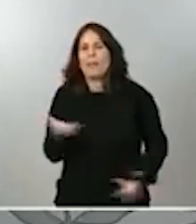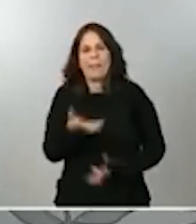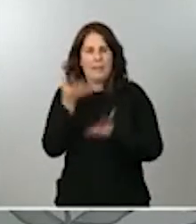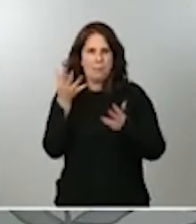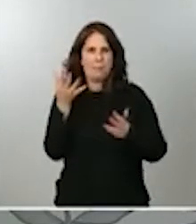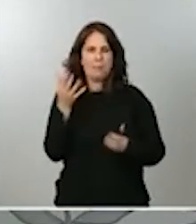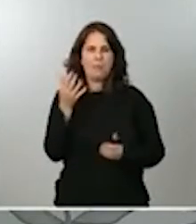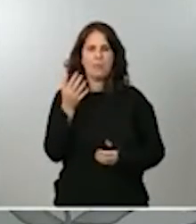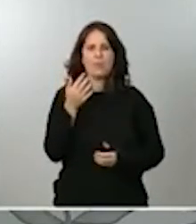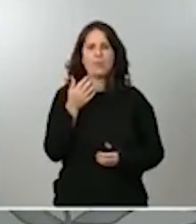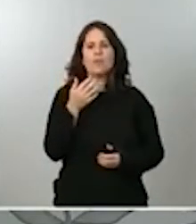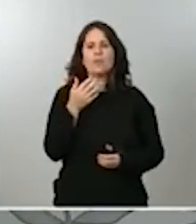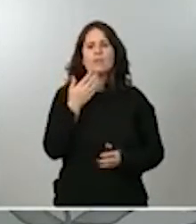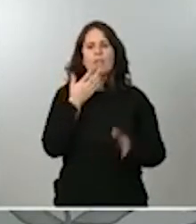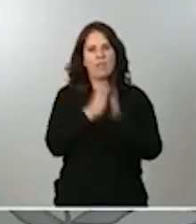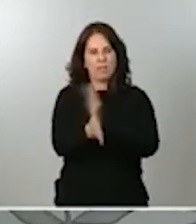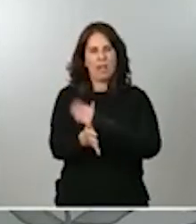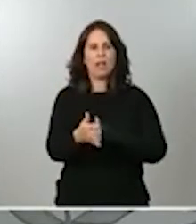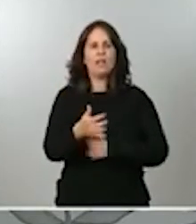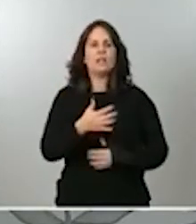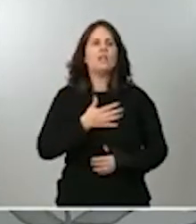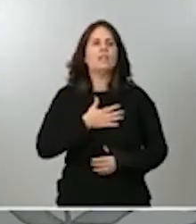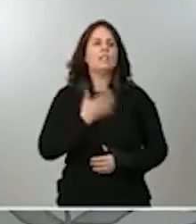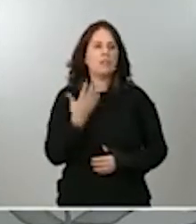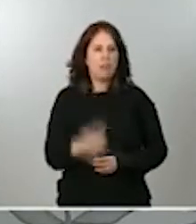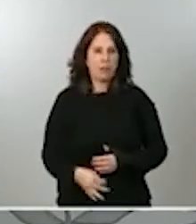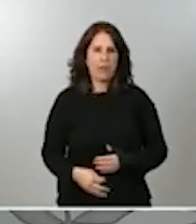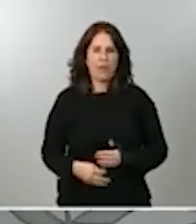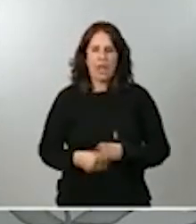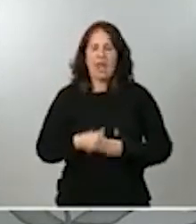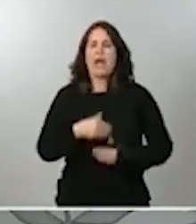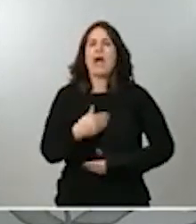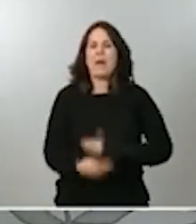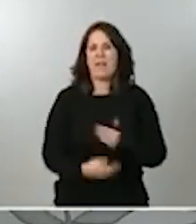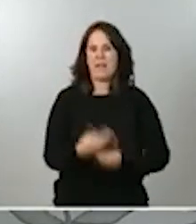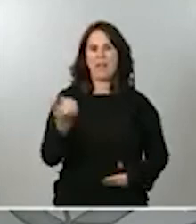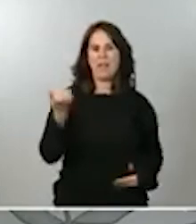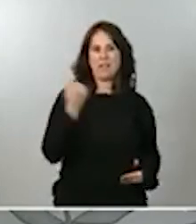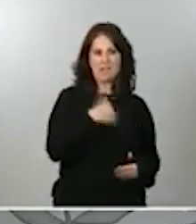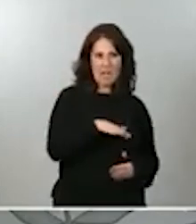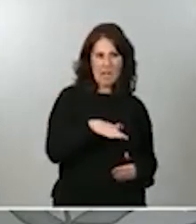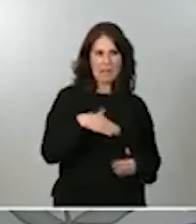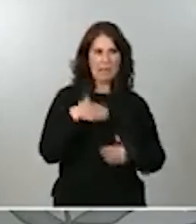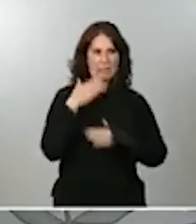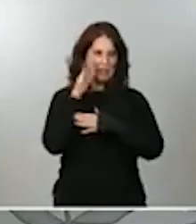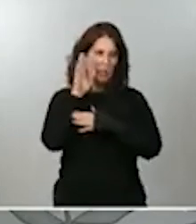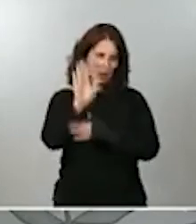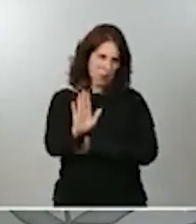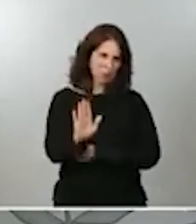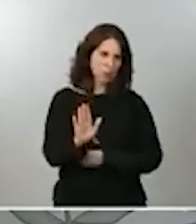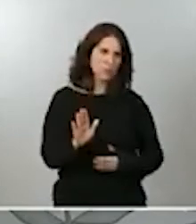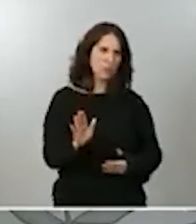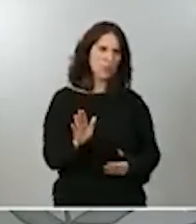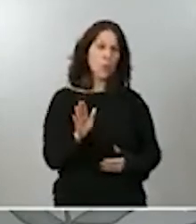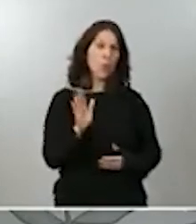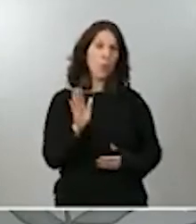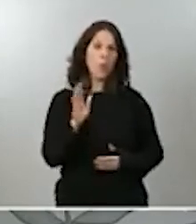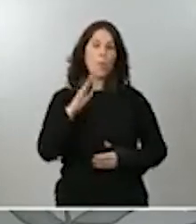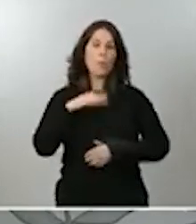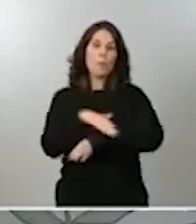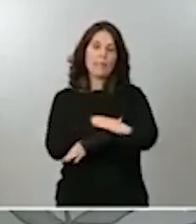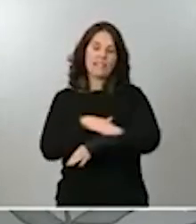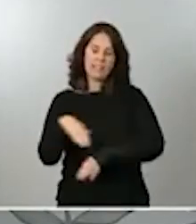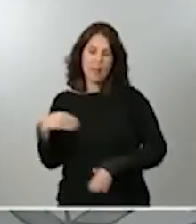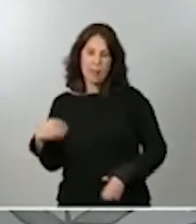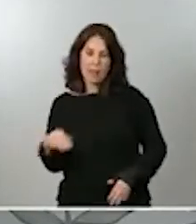en condiciones de poder ir avanzando su presentación cuando tanto el presidente del gobierno como el vicepresidente